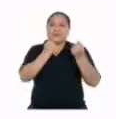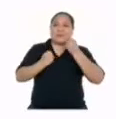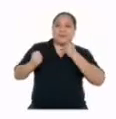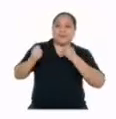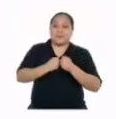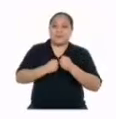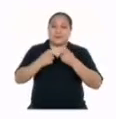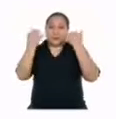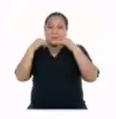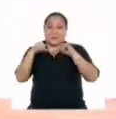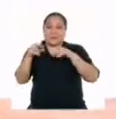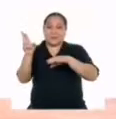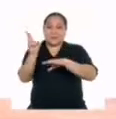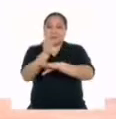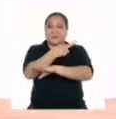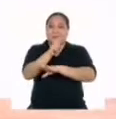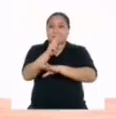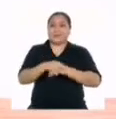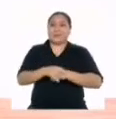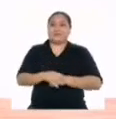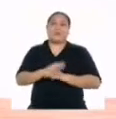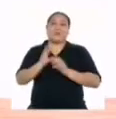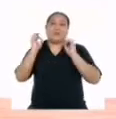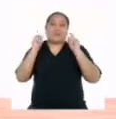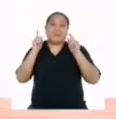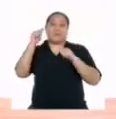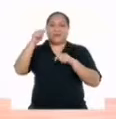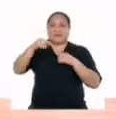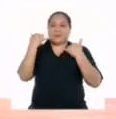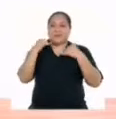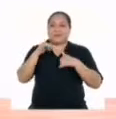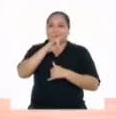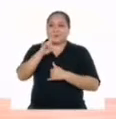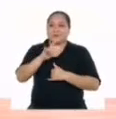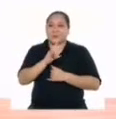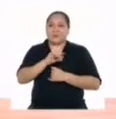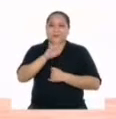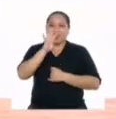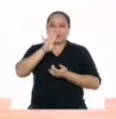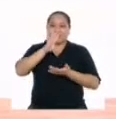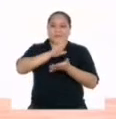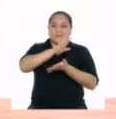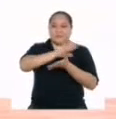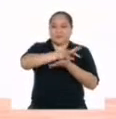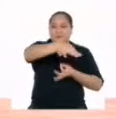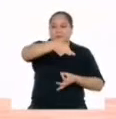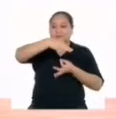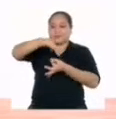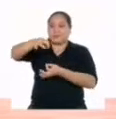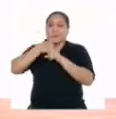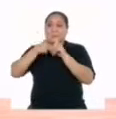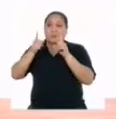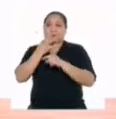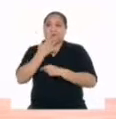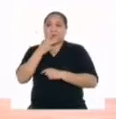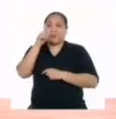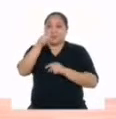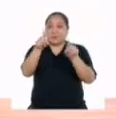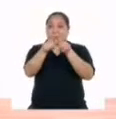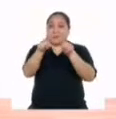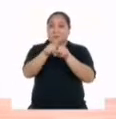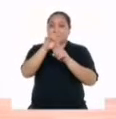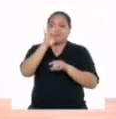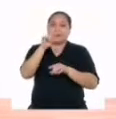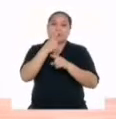creando un juego de ritmos. Bien, para este juego estoy utilizando cuatro hojas de diferente color. Tú puedes también